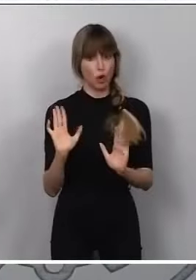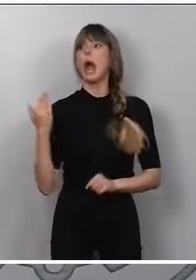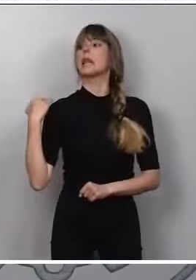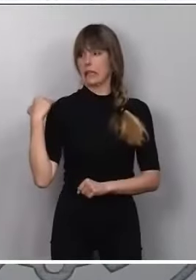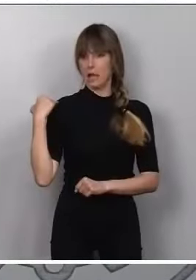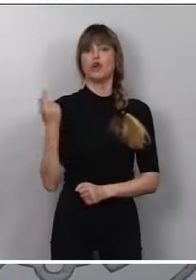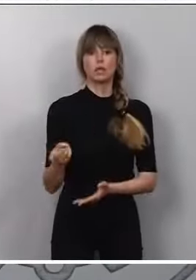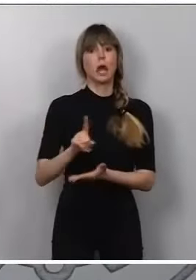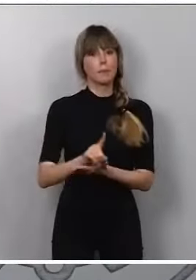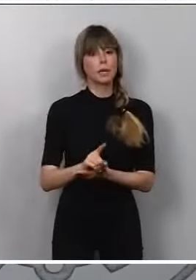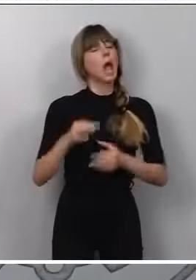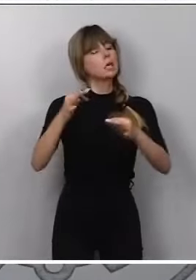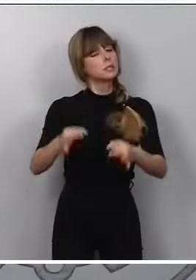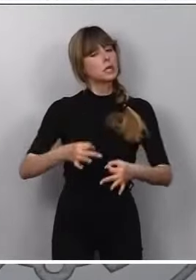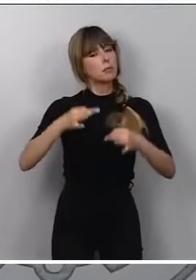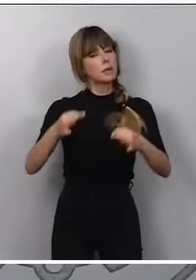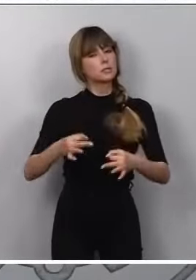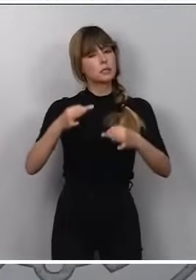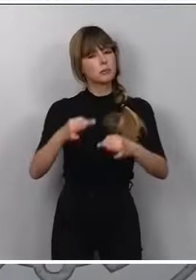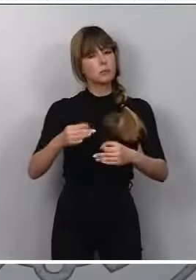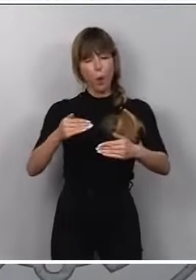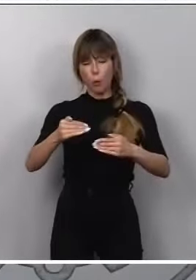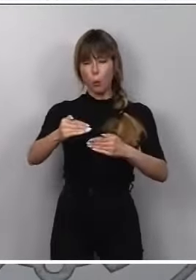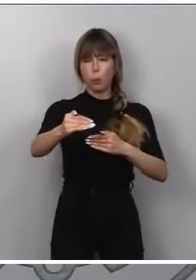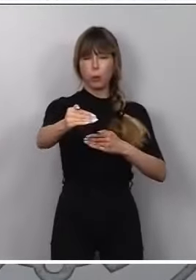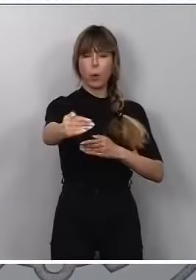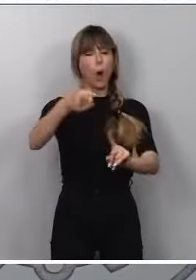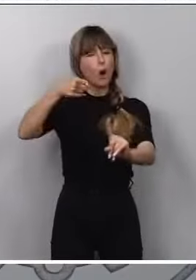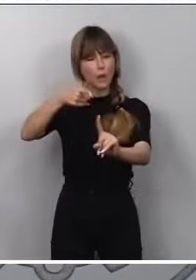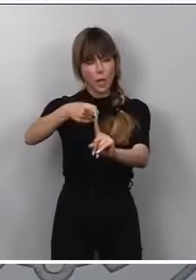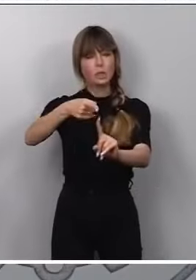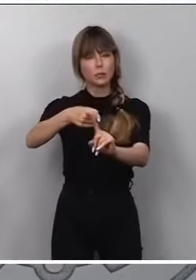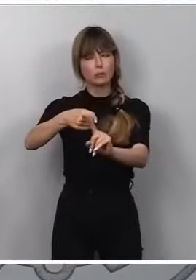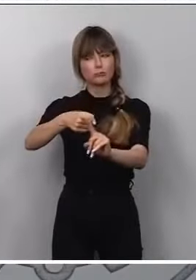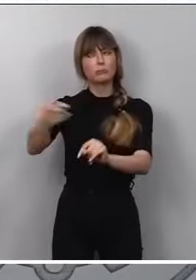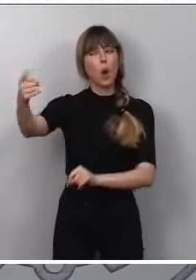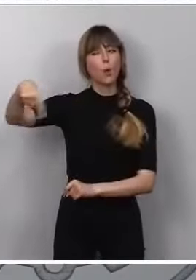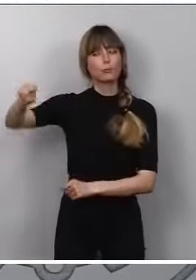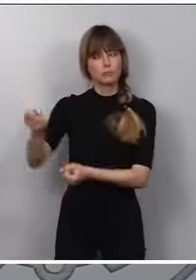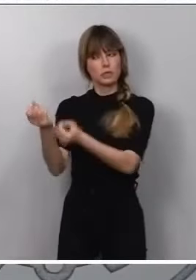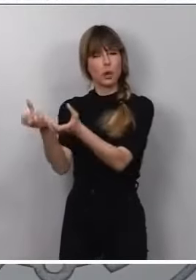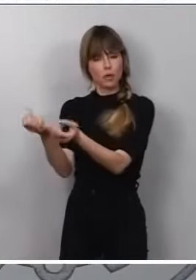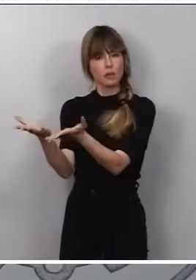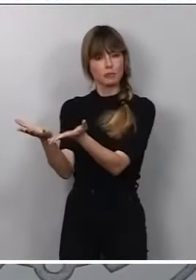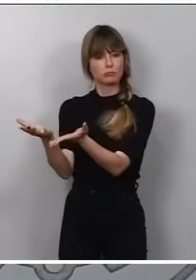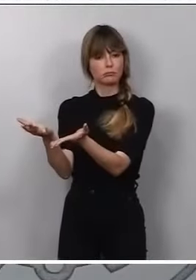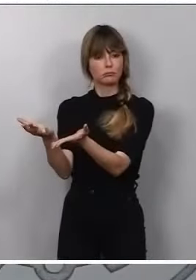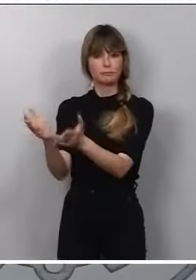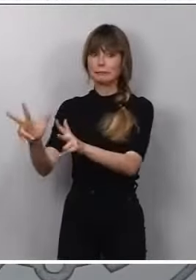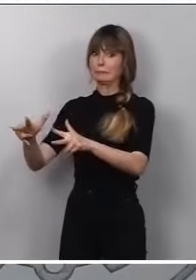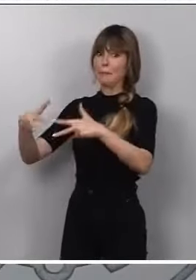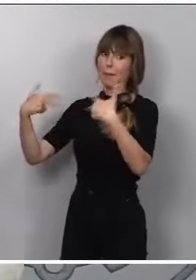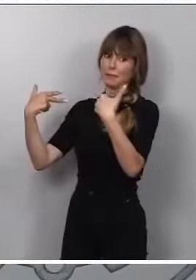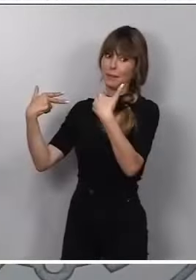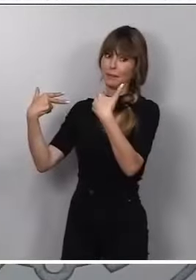referéndum y no nos parece una política y una decisión positivas para Cataluña. La posición del gobierno es seguir